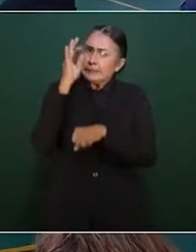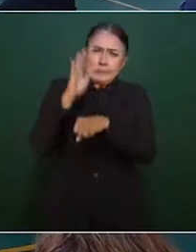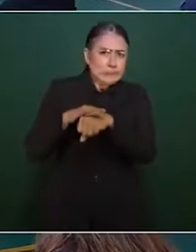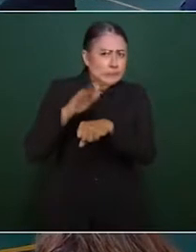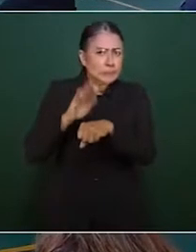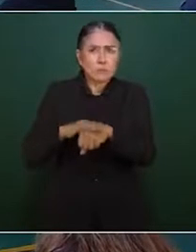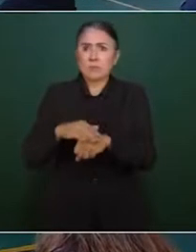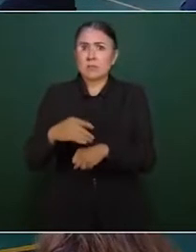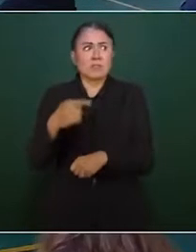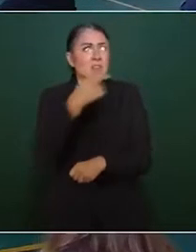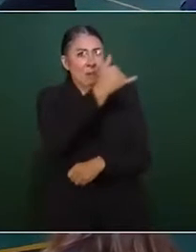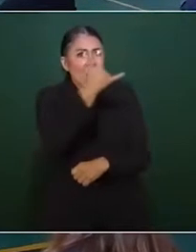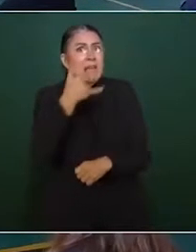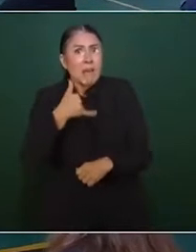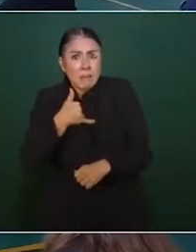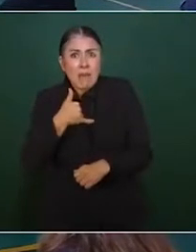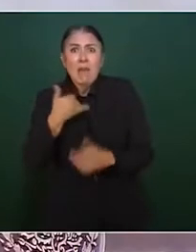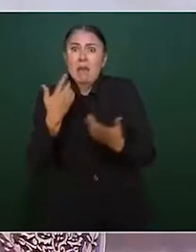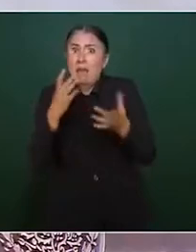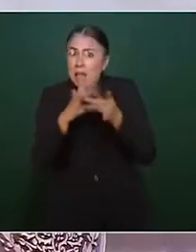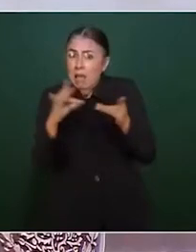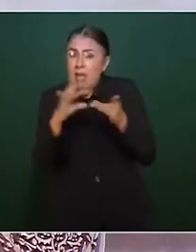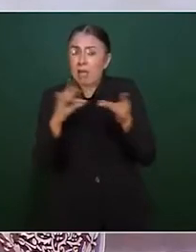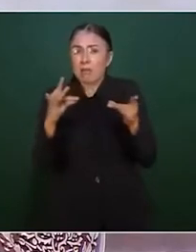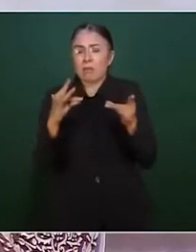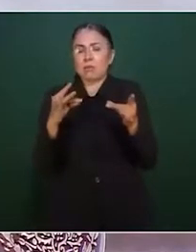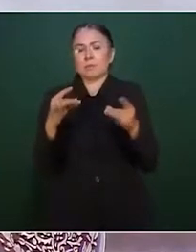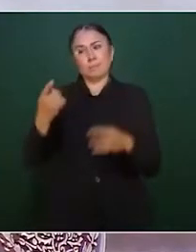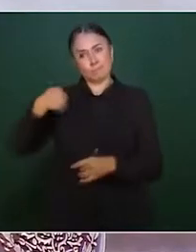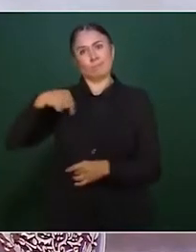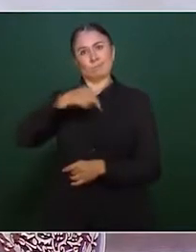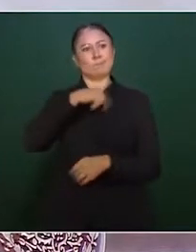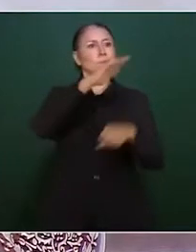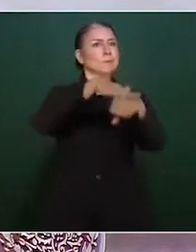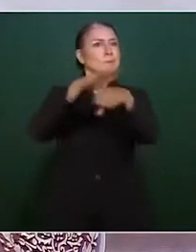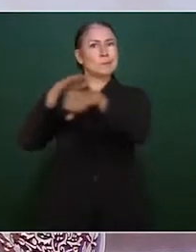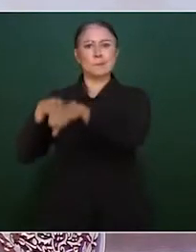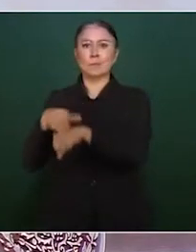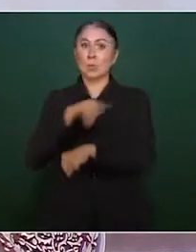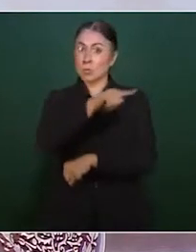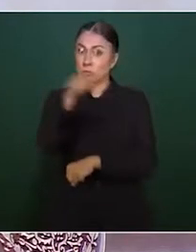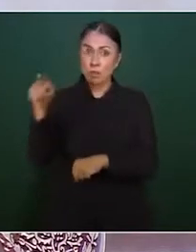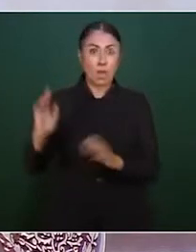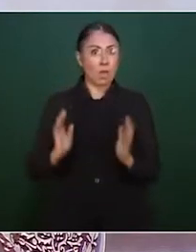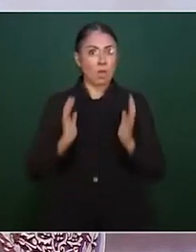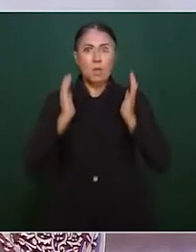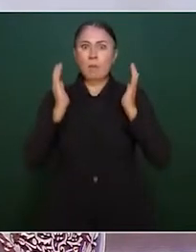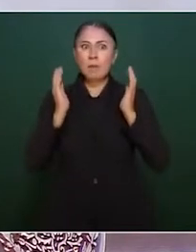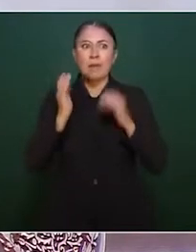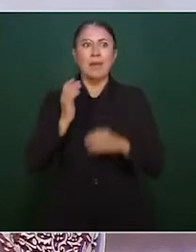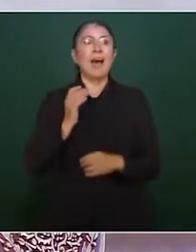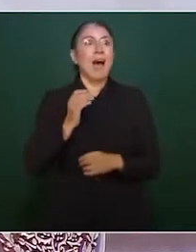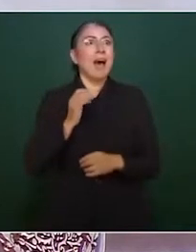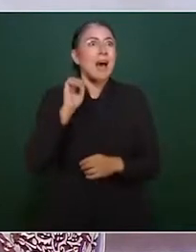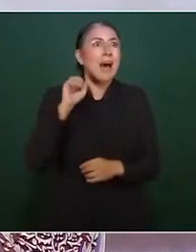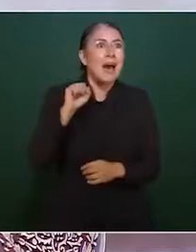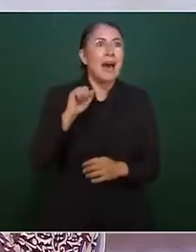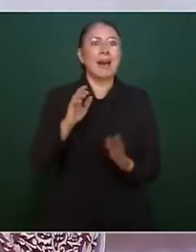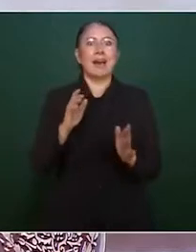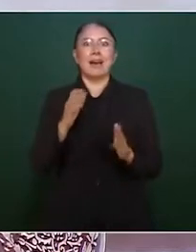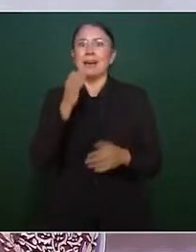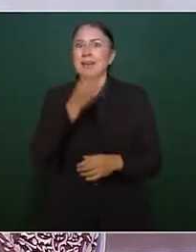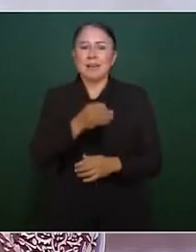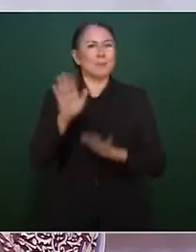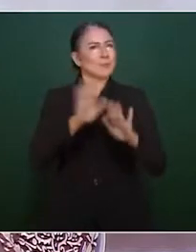Hacemos un llamado a la ciudadanía a que no se deje sorprender. Consulte fuentes oficiales.